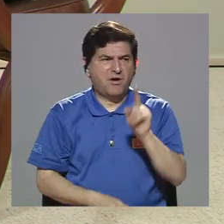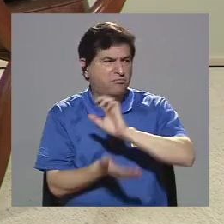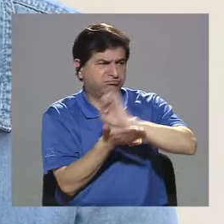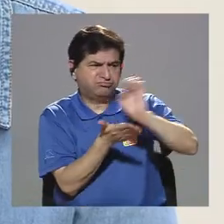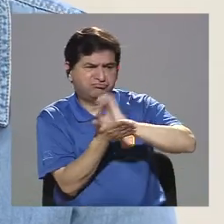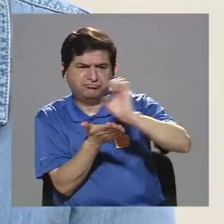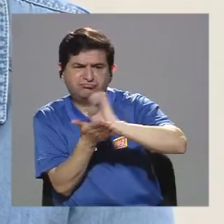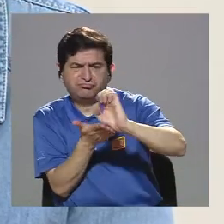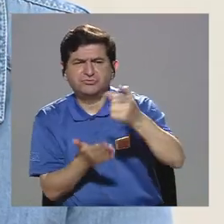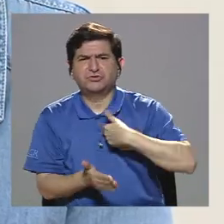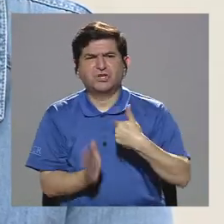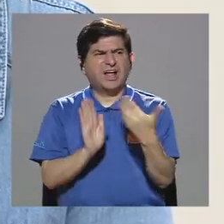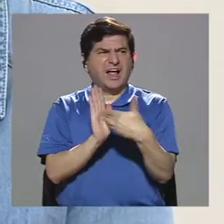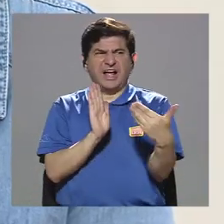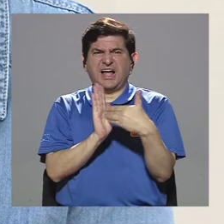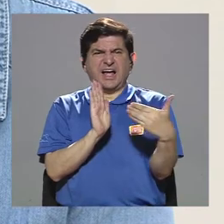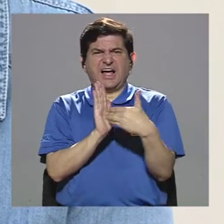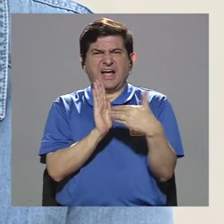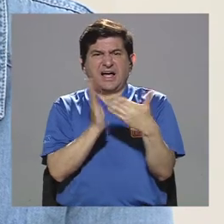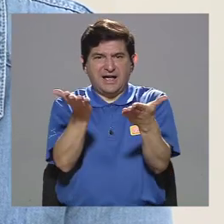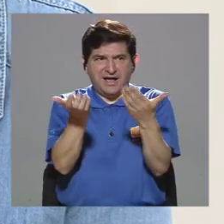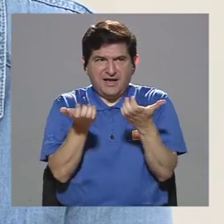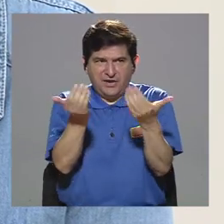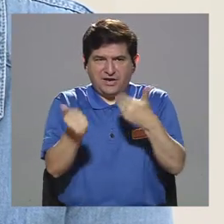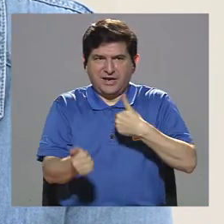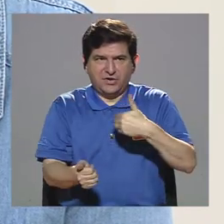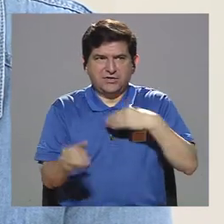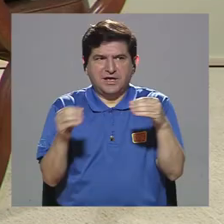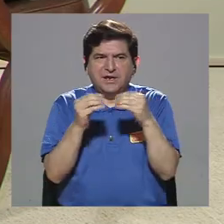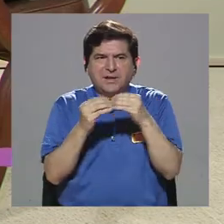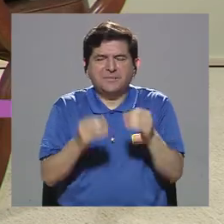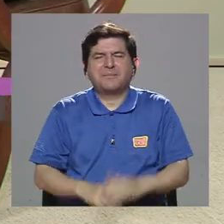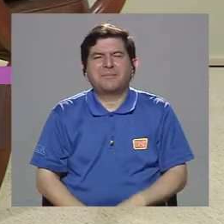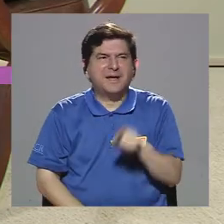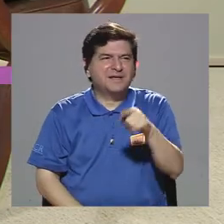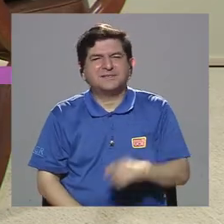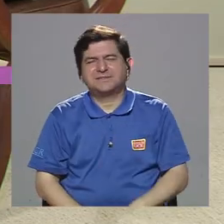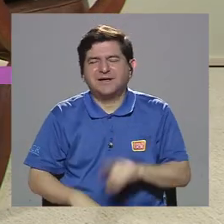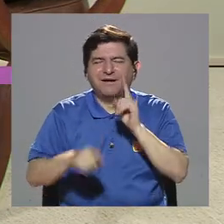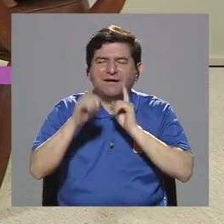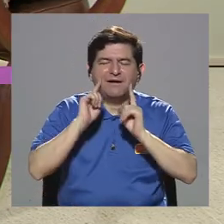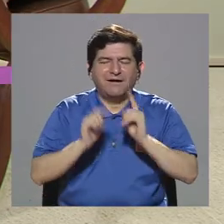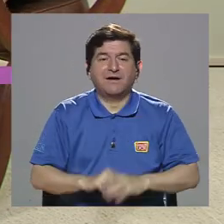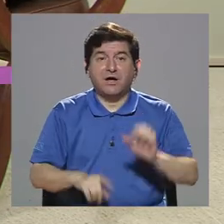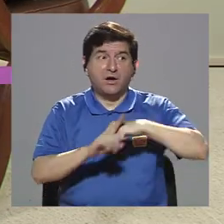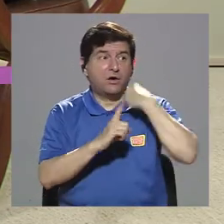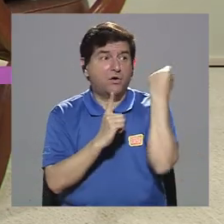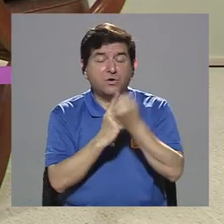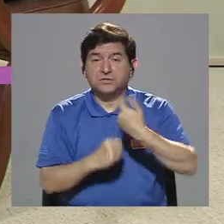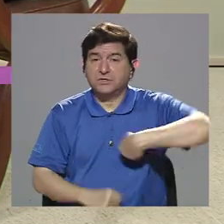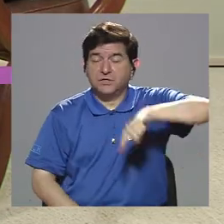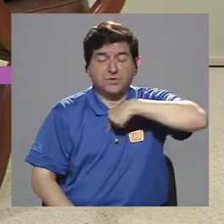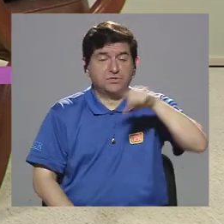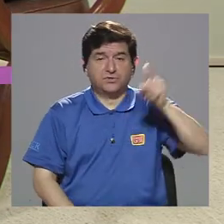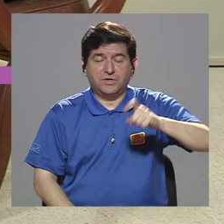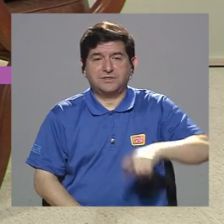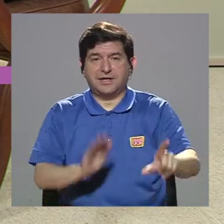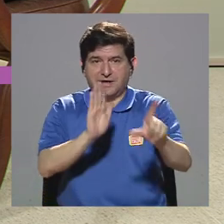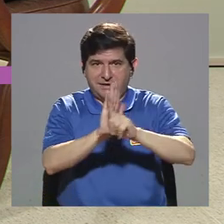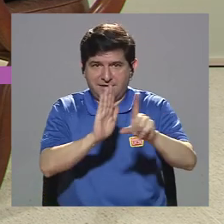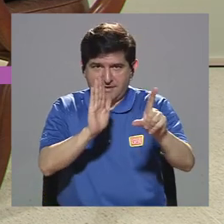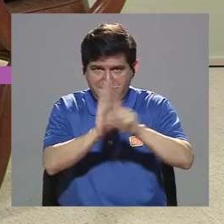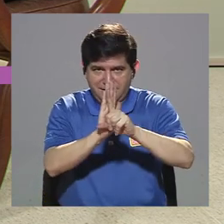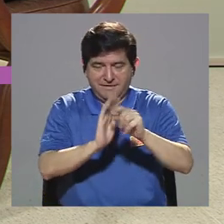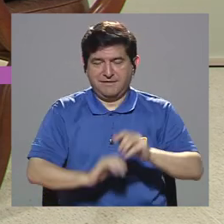voy a sufrir más y lo que queremos es que no tengamos más lágrimas y no llegar hasta esos extremos de tener que recurrir a las leyes